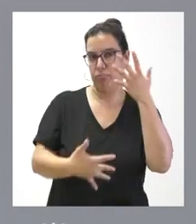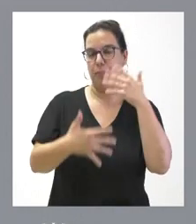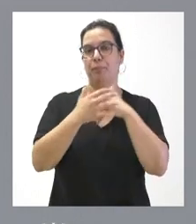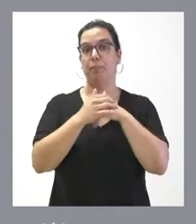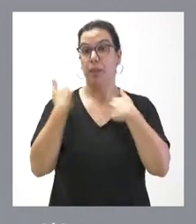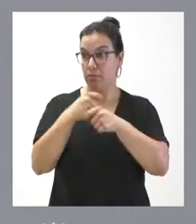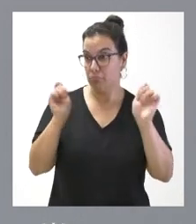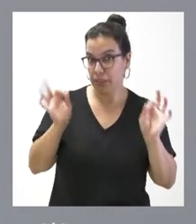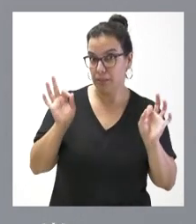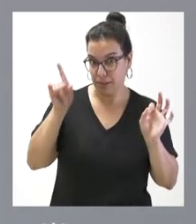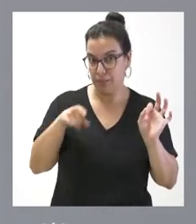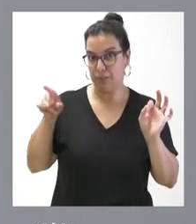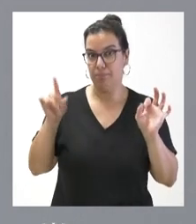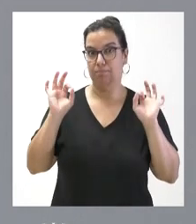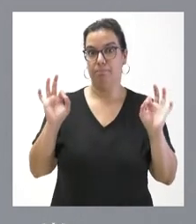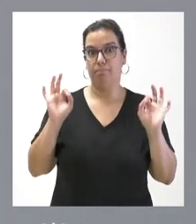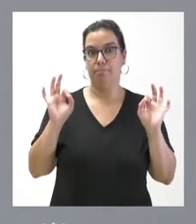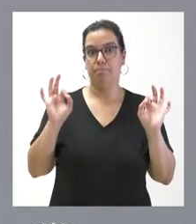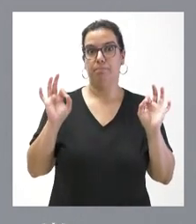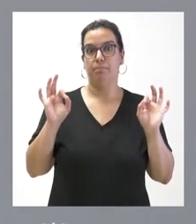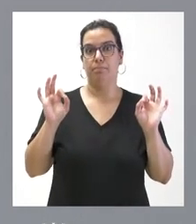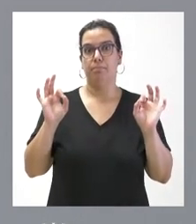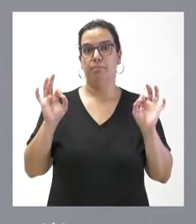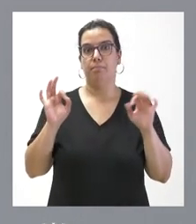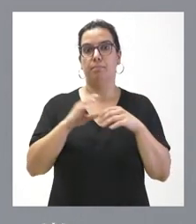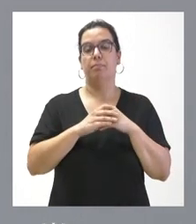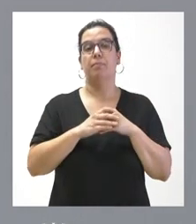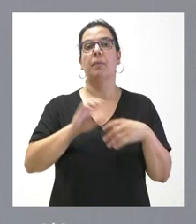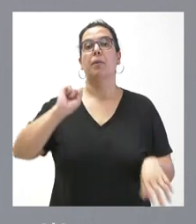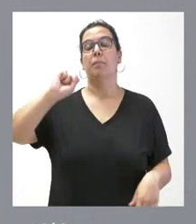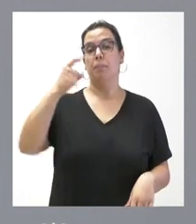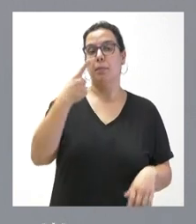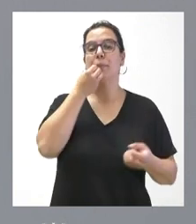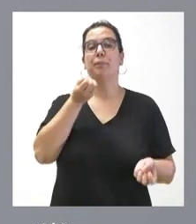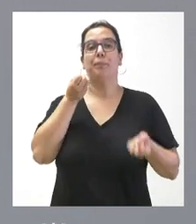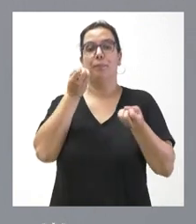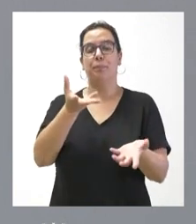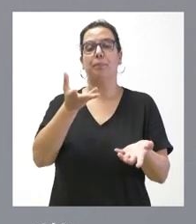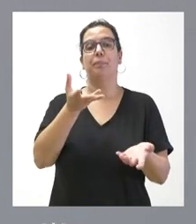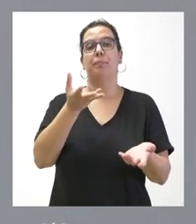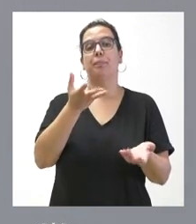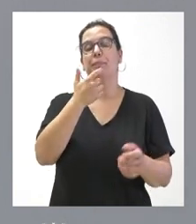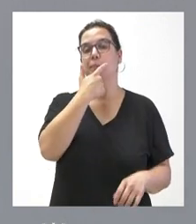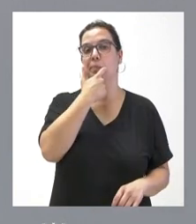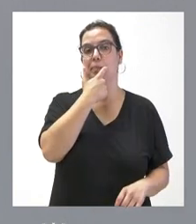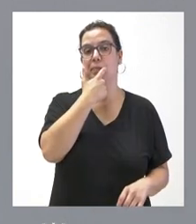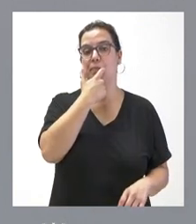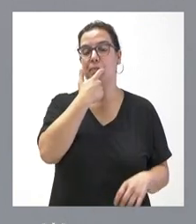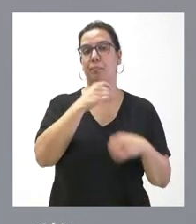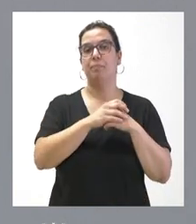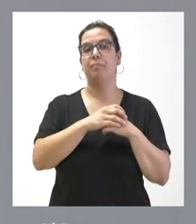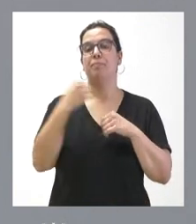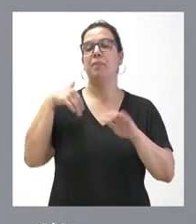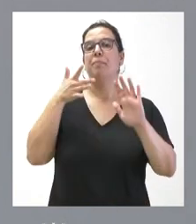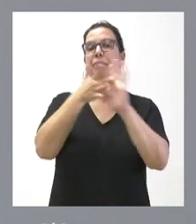ya, ¿no?, en esta sesión. En primer lugar, les informamos de que se ha dado cuenta